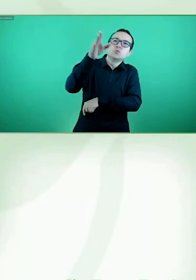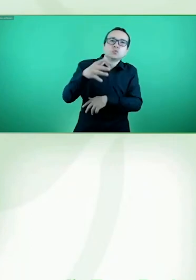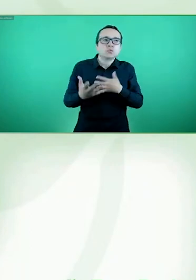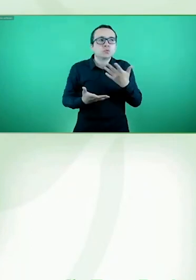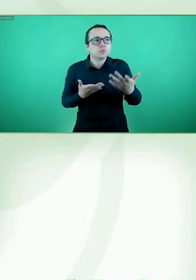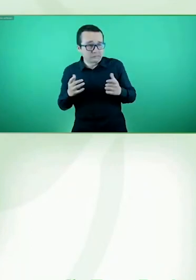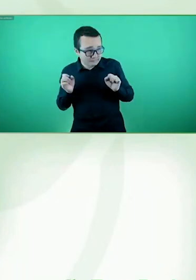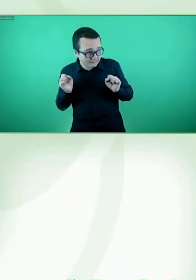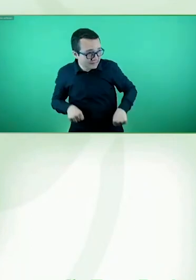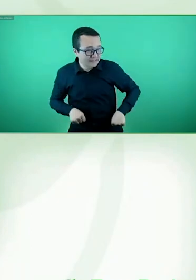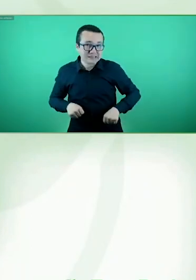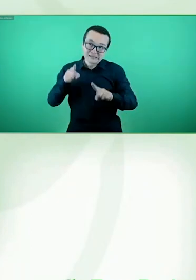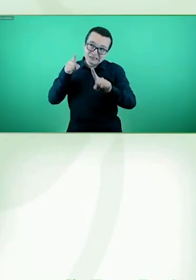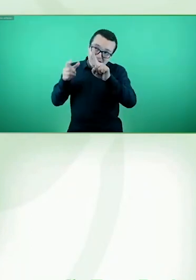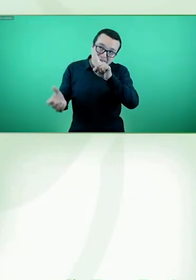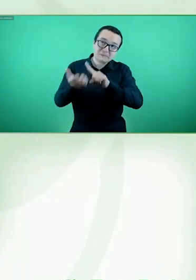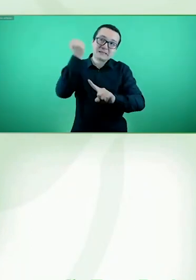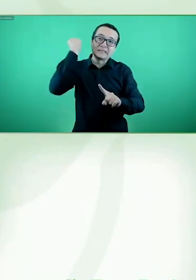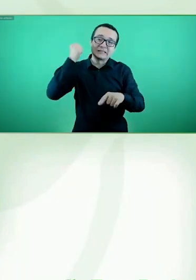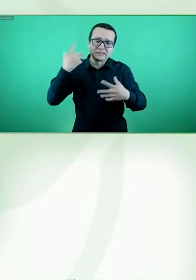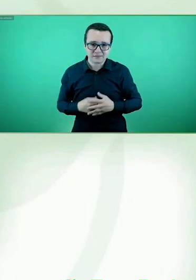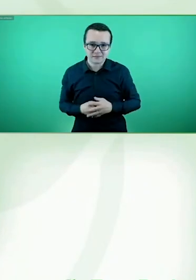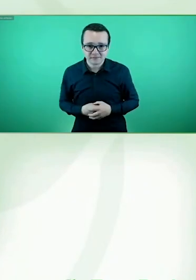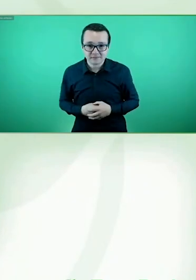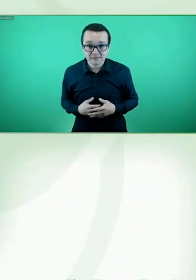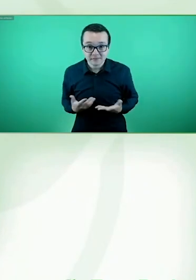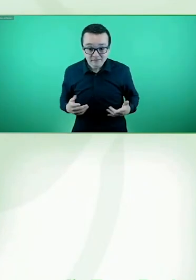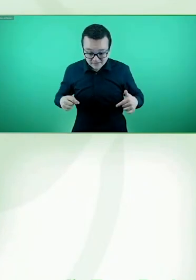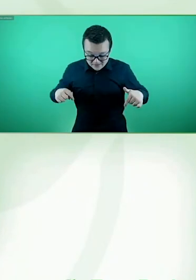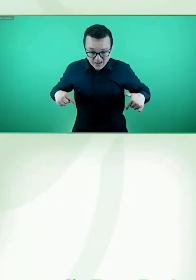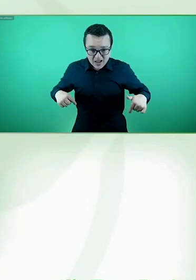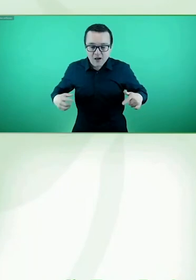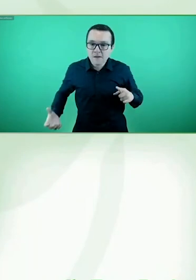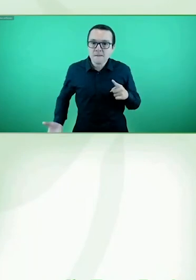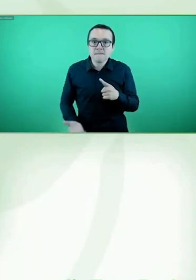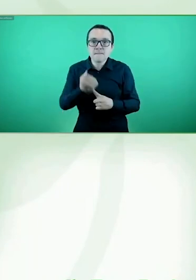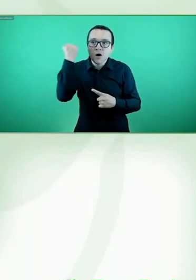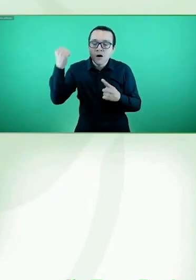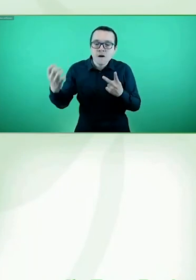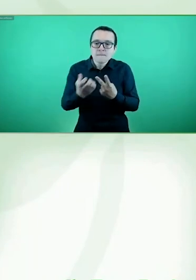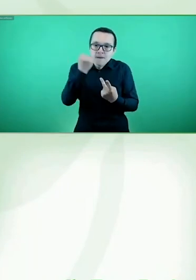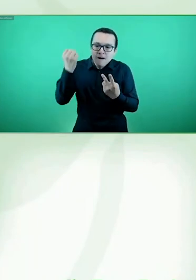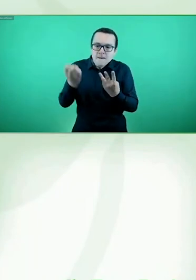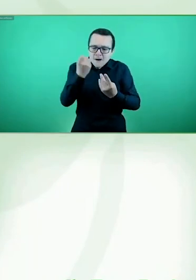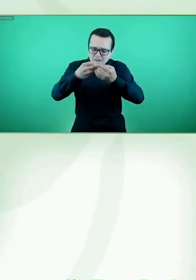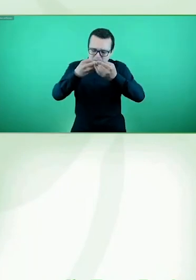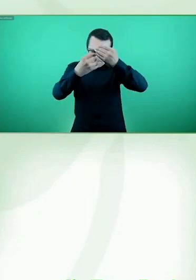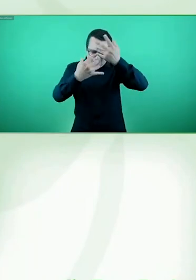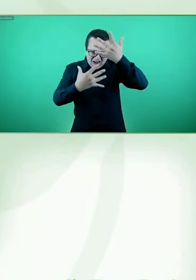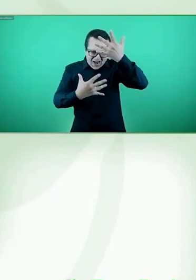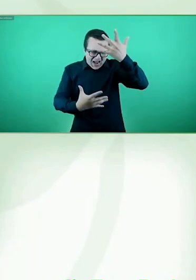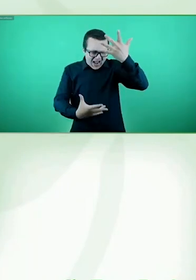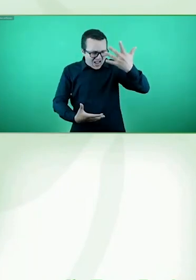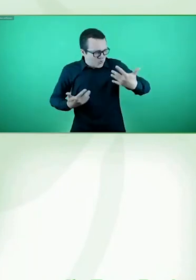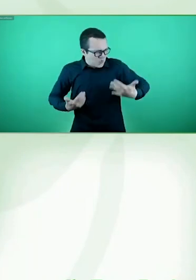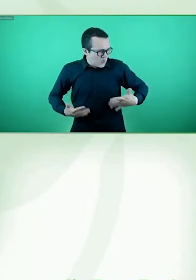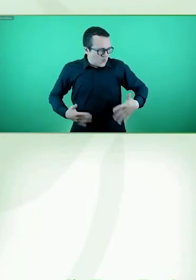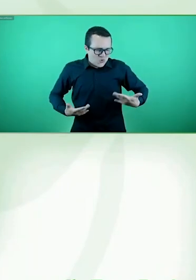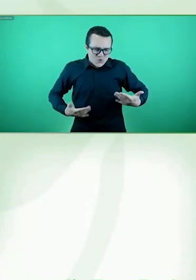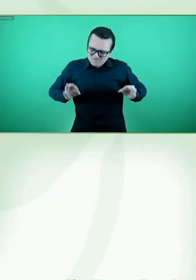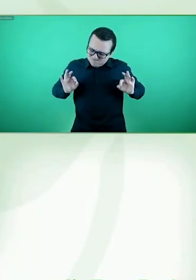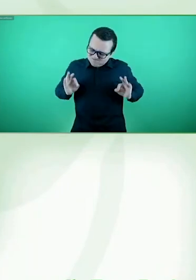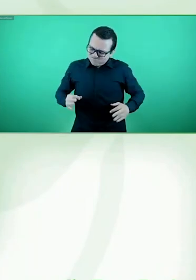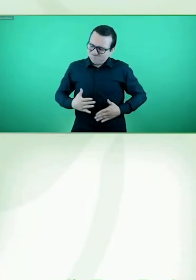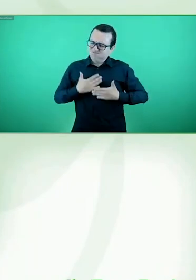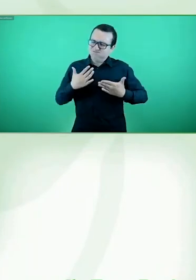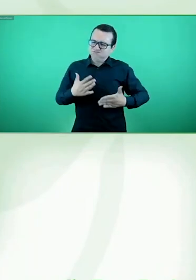la fecha es infinitamente gratificante porque hemos logrado llegar a muchísimas organizaciones de la sociedad civil, en